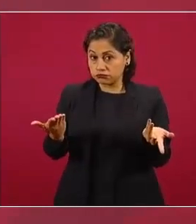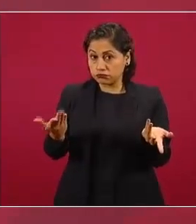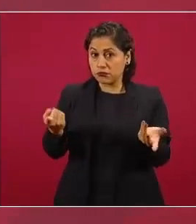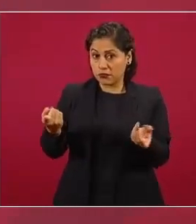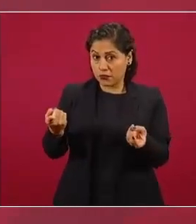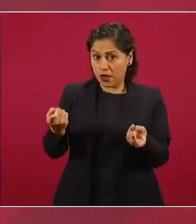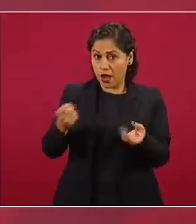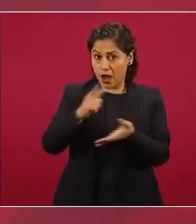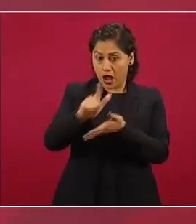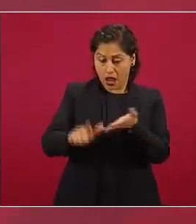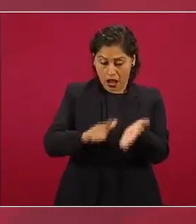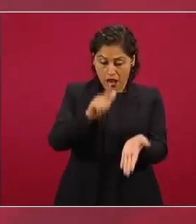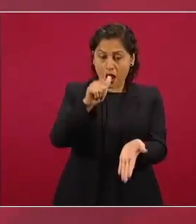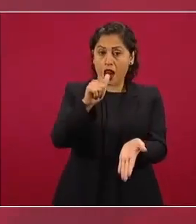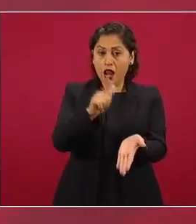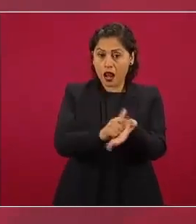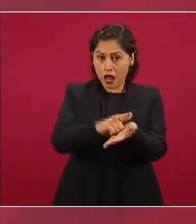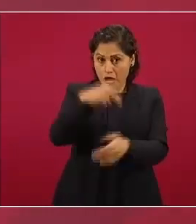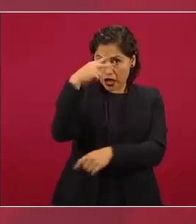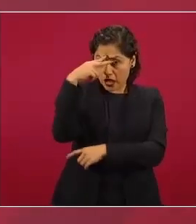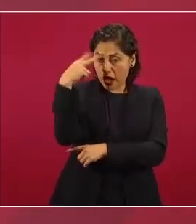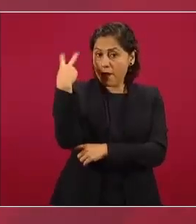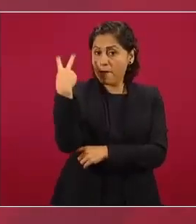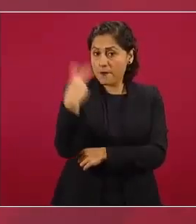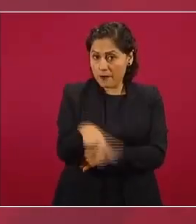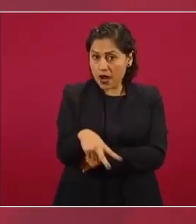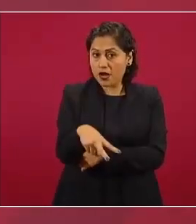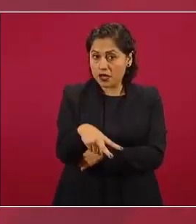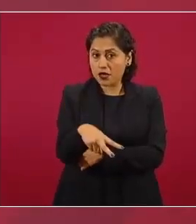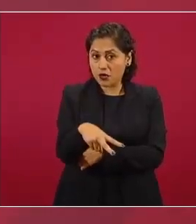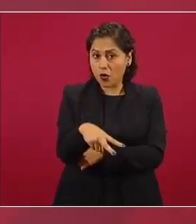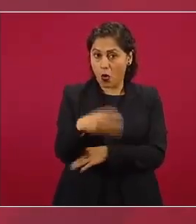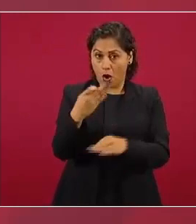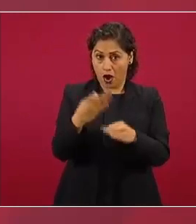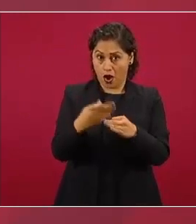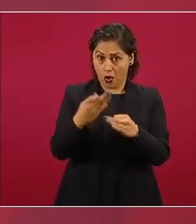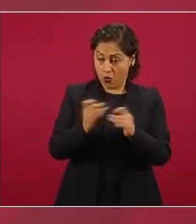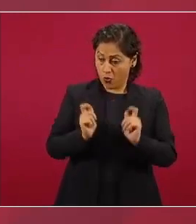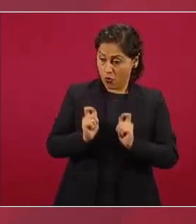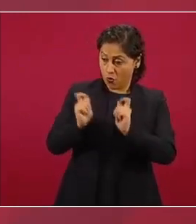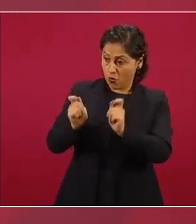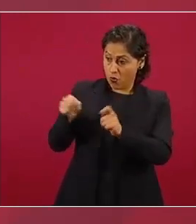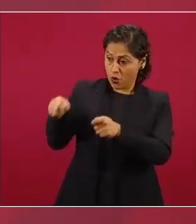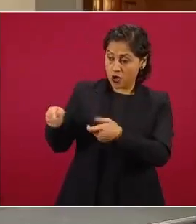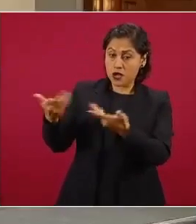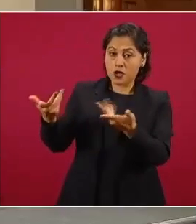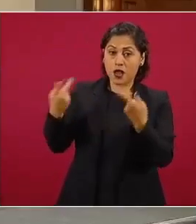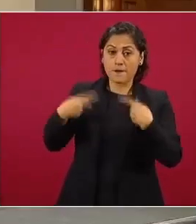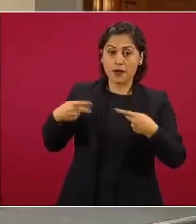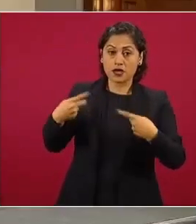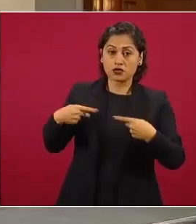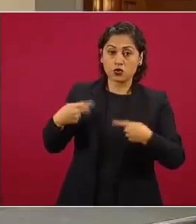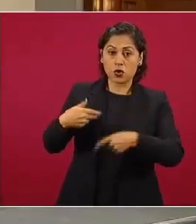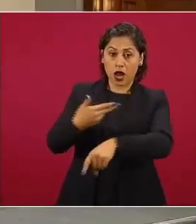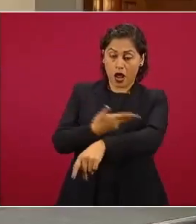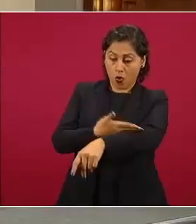mexicana que está ahora en manos de un agente honorable como